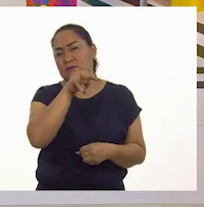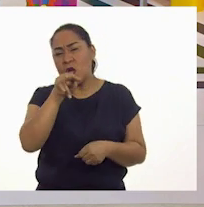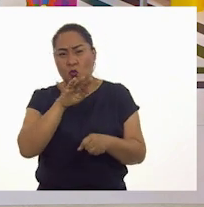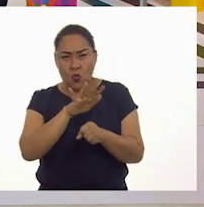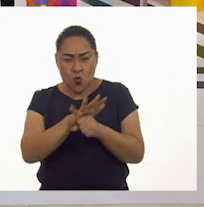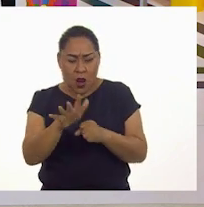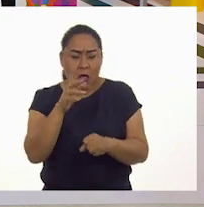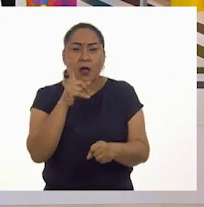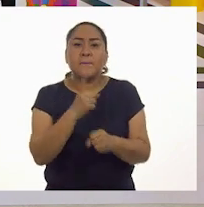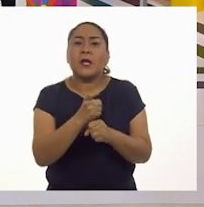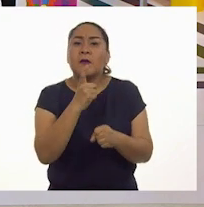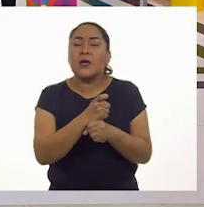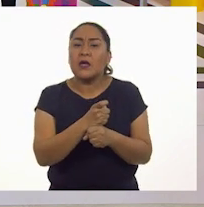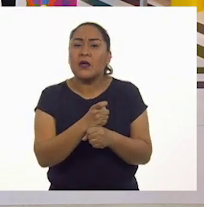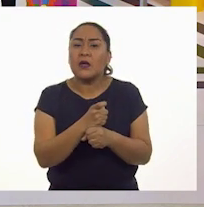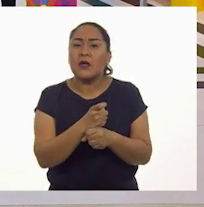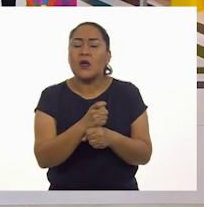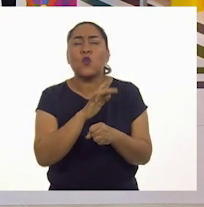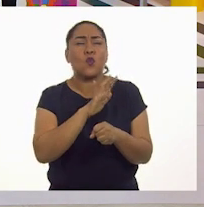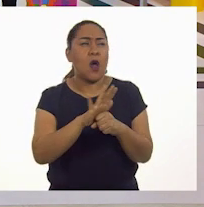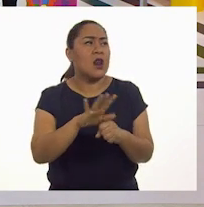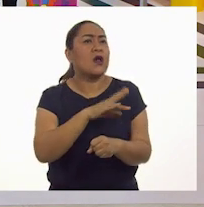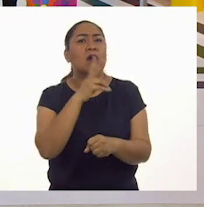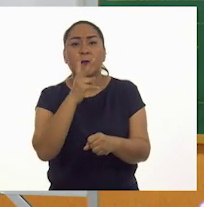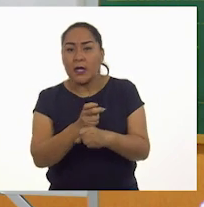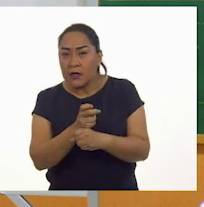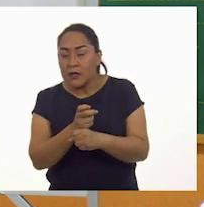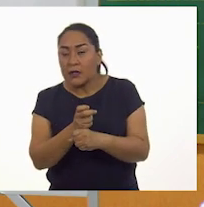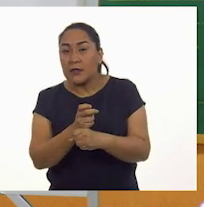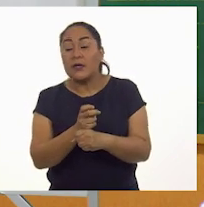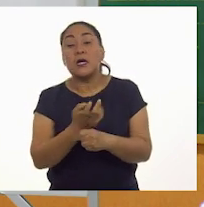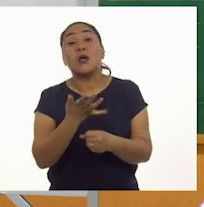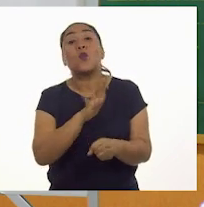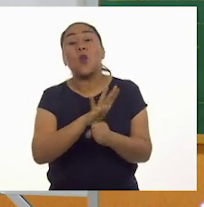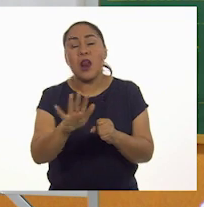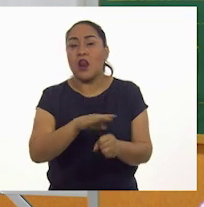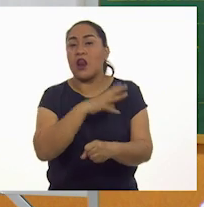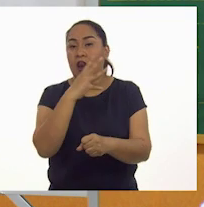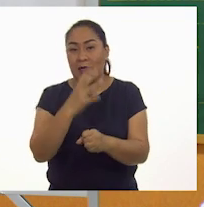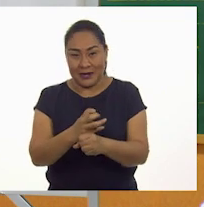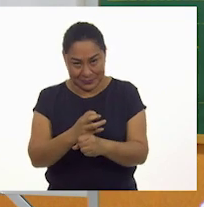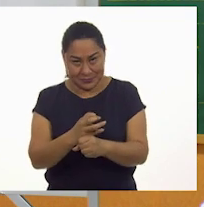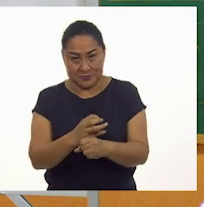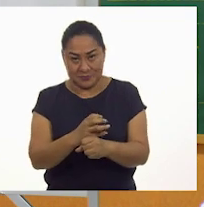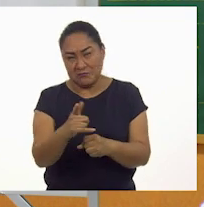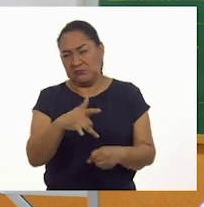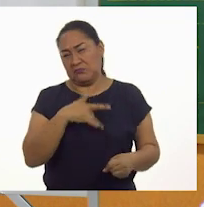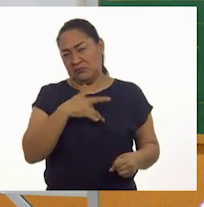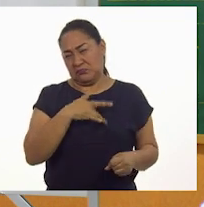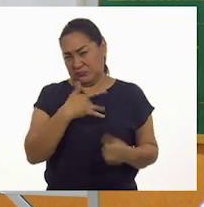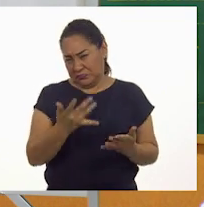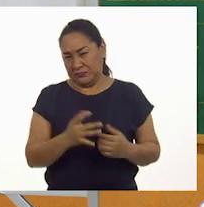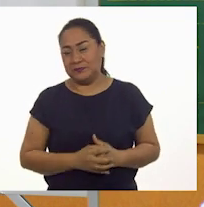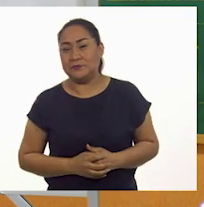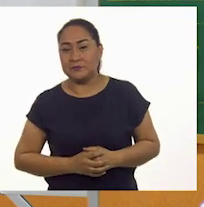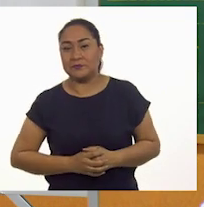corresponde al número uno, cuál corresponde al número dos y cuál corresponde al número tres.